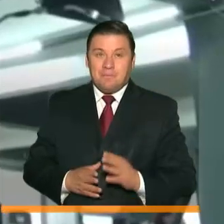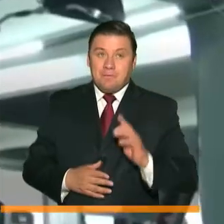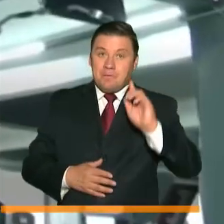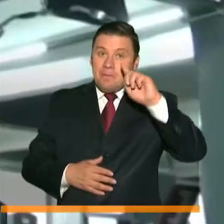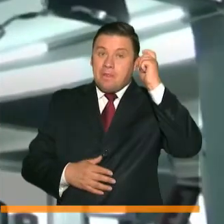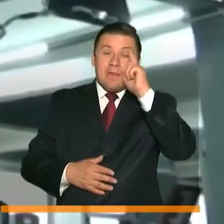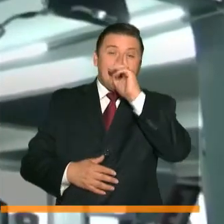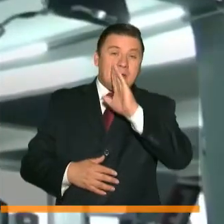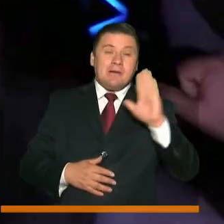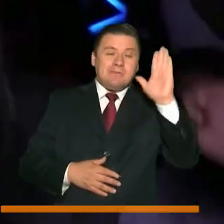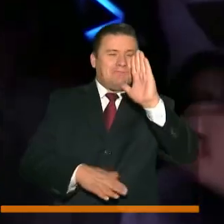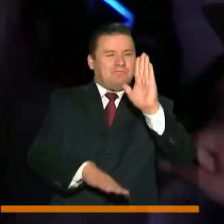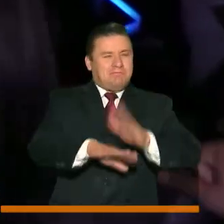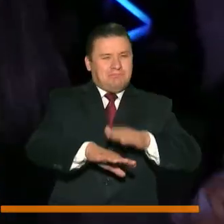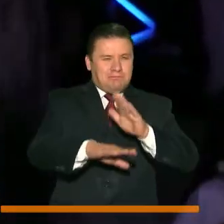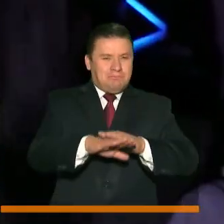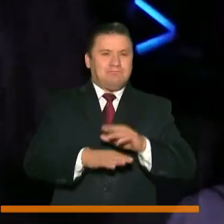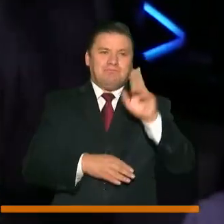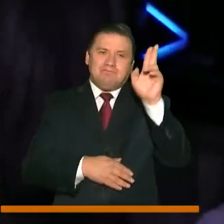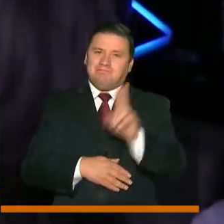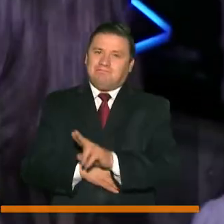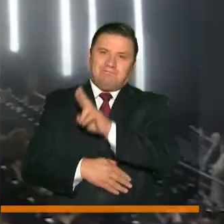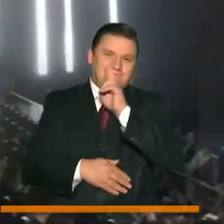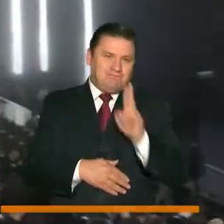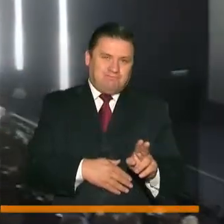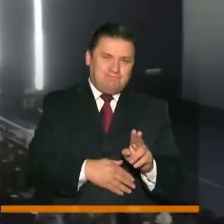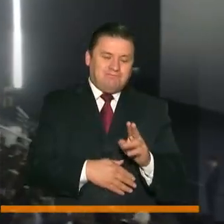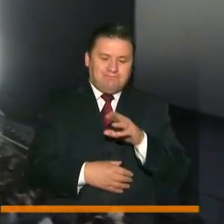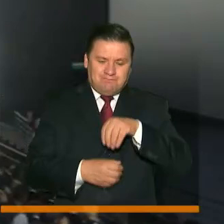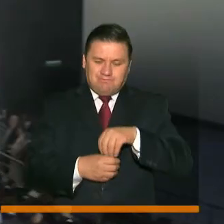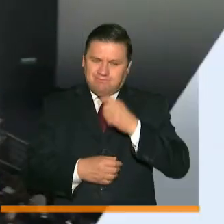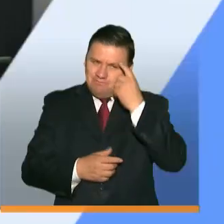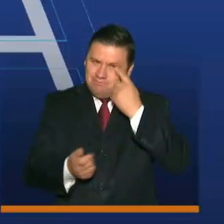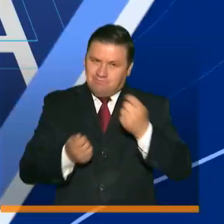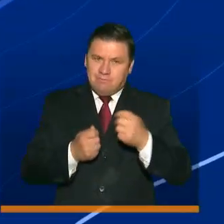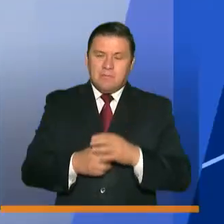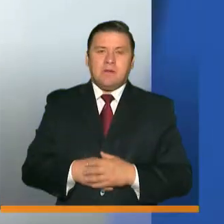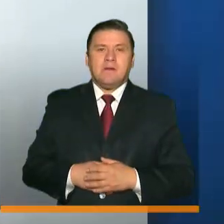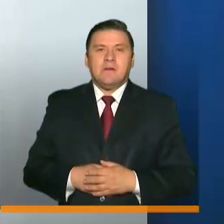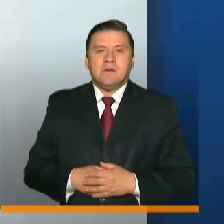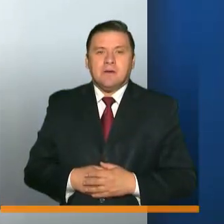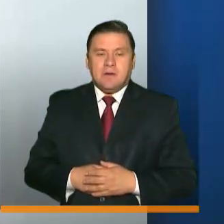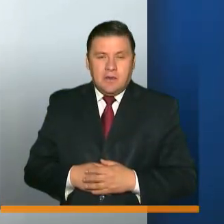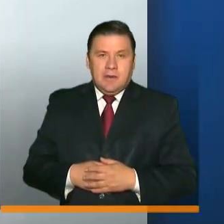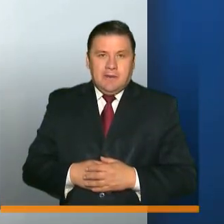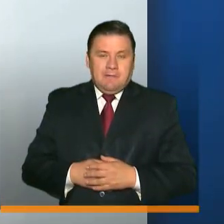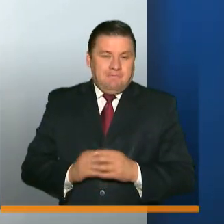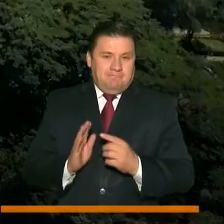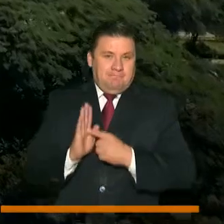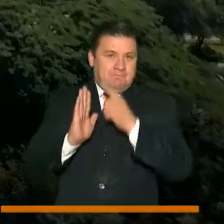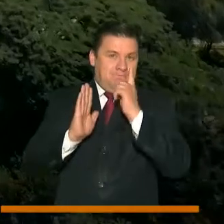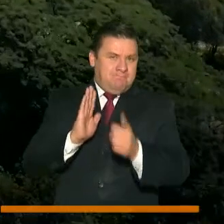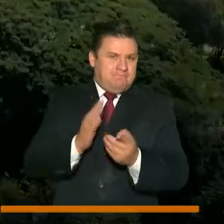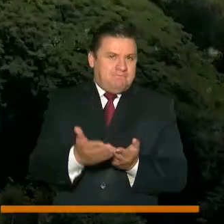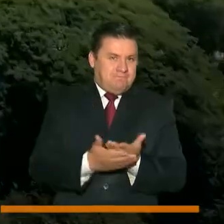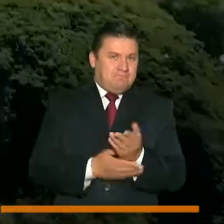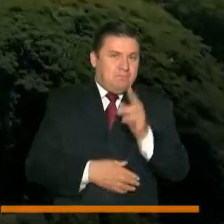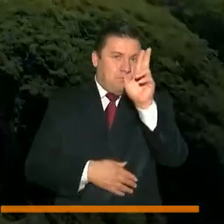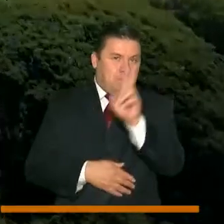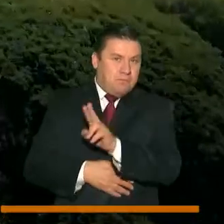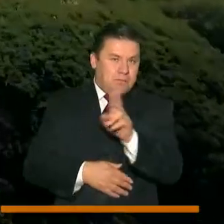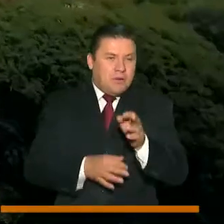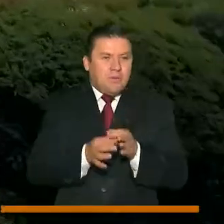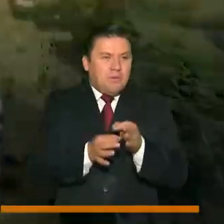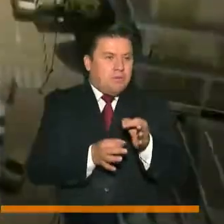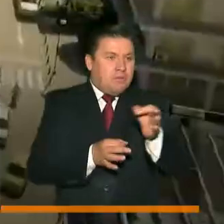El nacional anuncia restricciones durante el aislamiento inteligente. Las siguientes son las restricciones que se mantienen